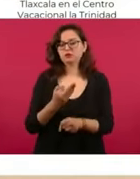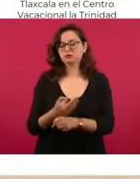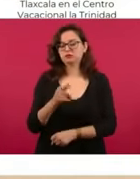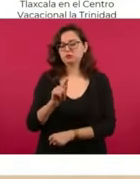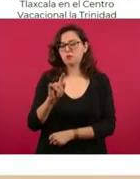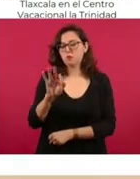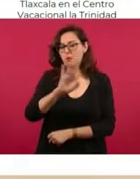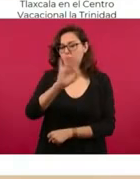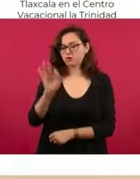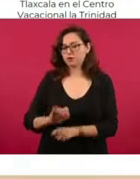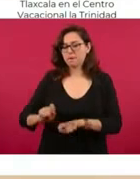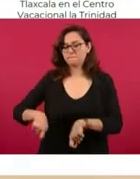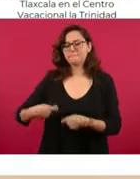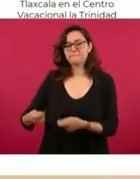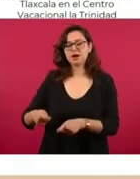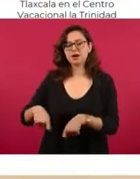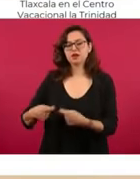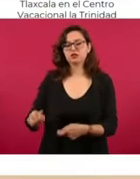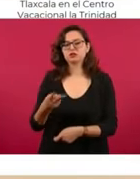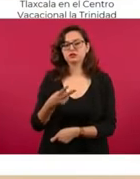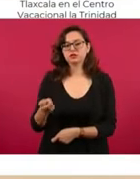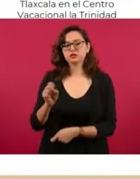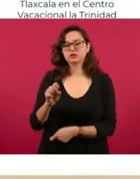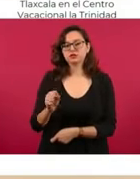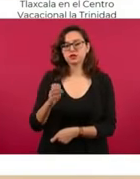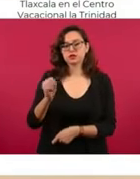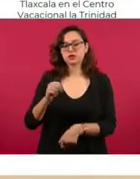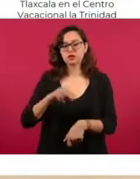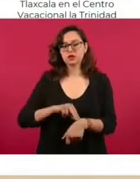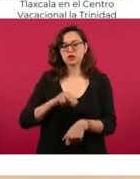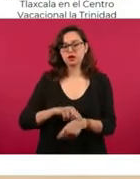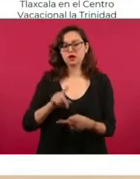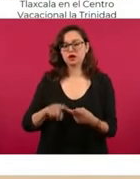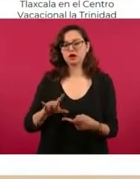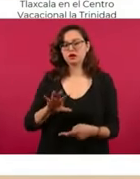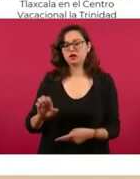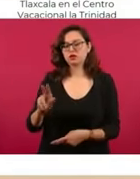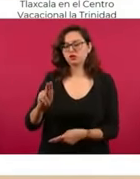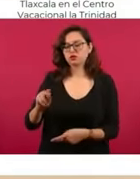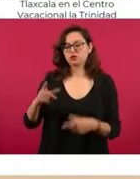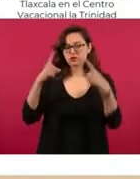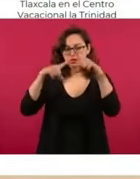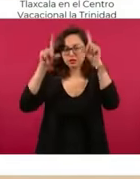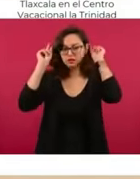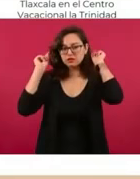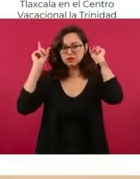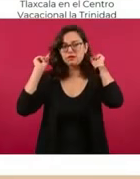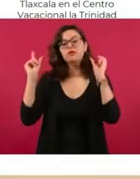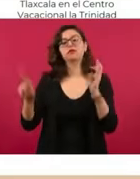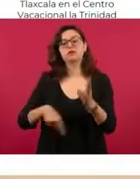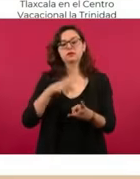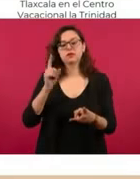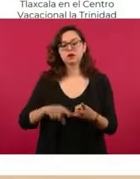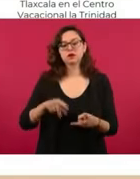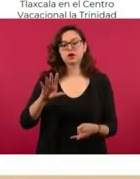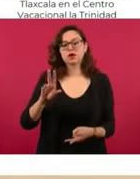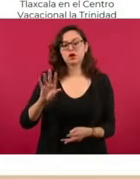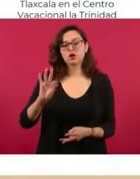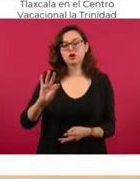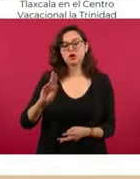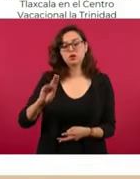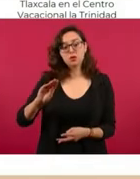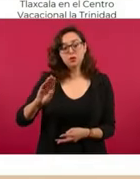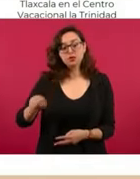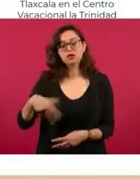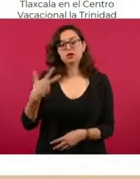por ciento. Se trata de 269 médicos, 580 enfermeras y 98 paramédicos. ¿Sí podemos pasar a la siguiente?